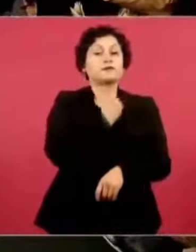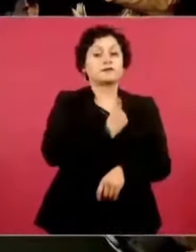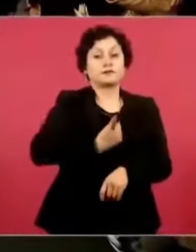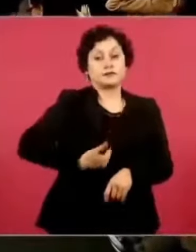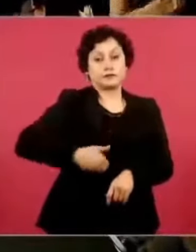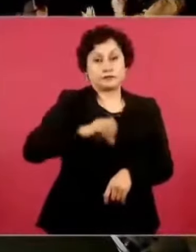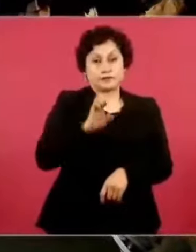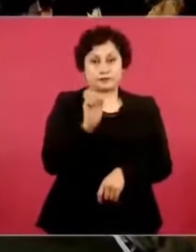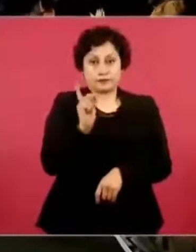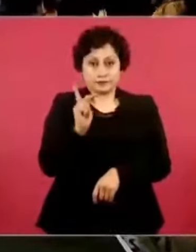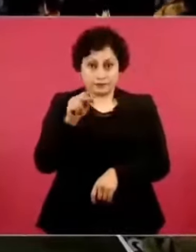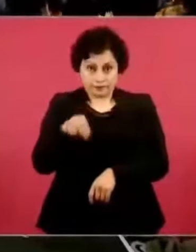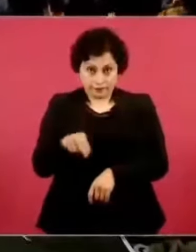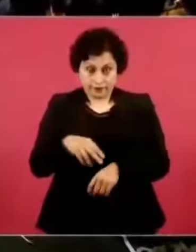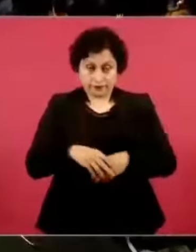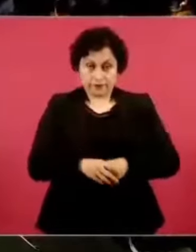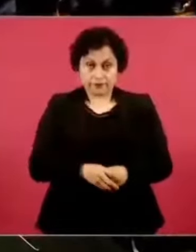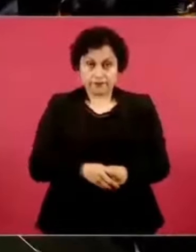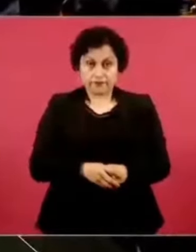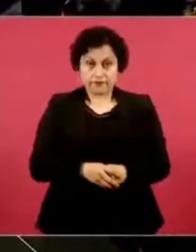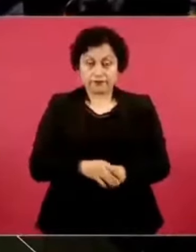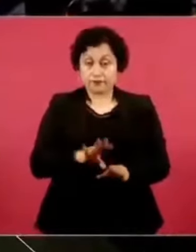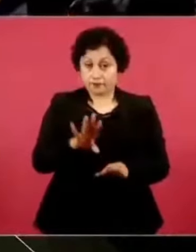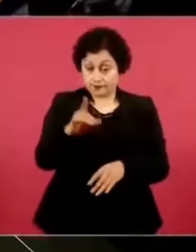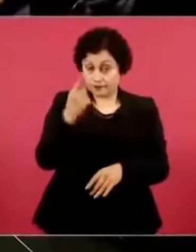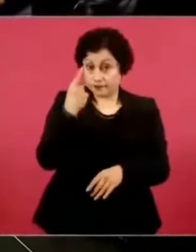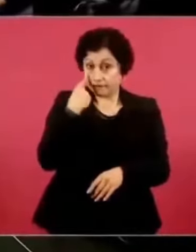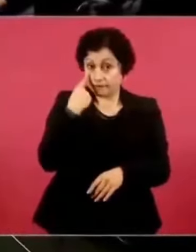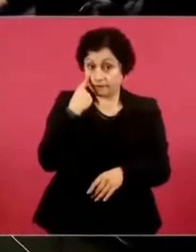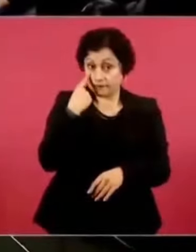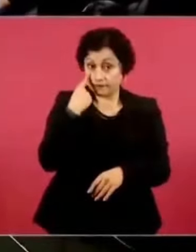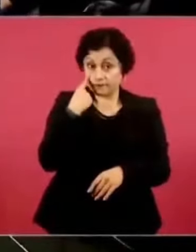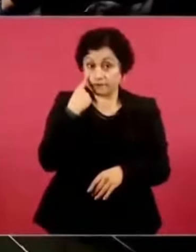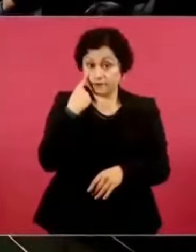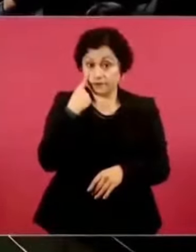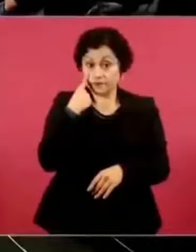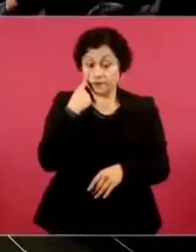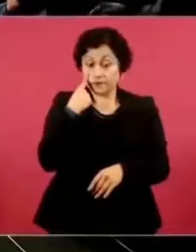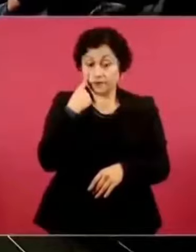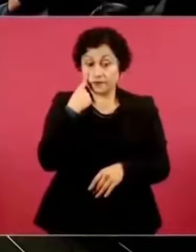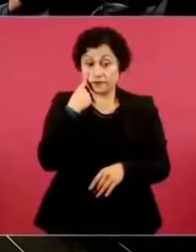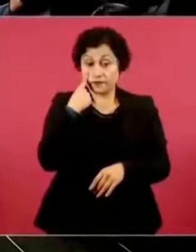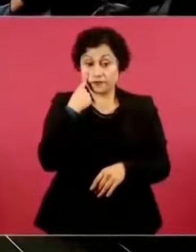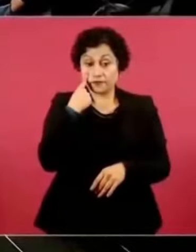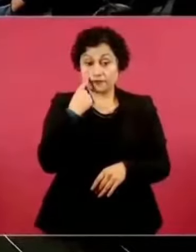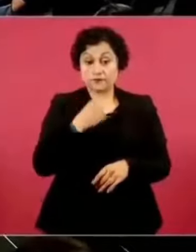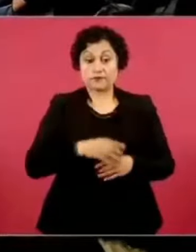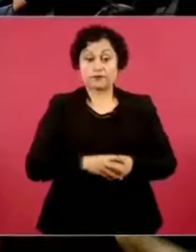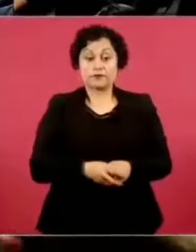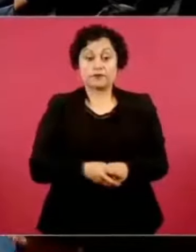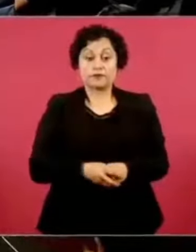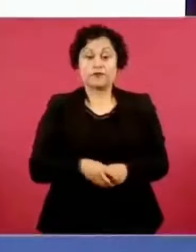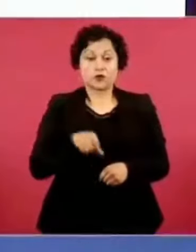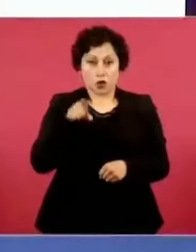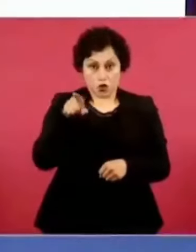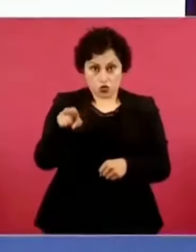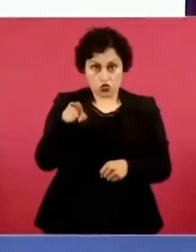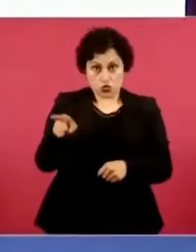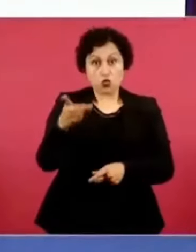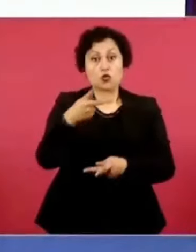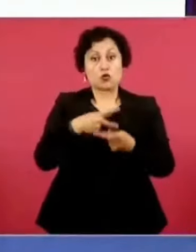estás promoviendo,